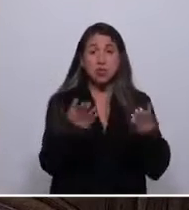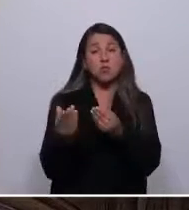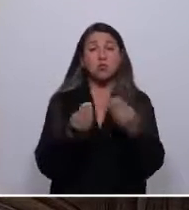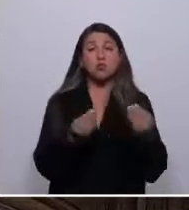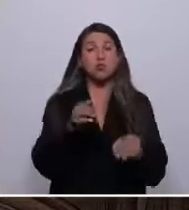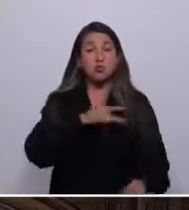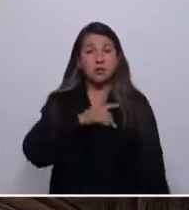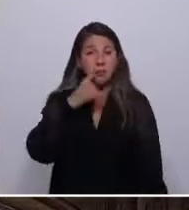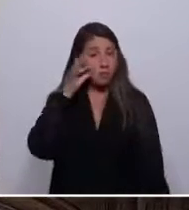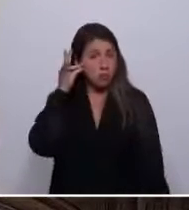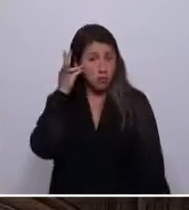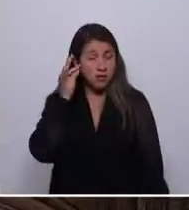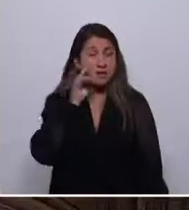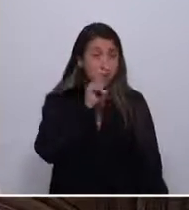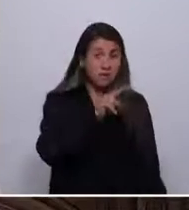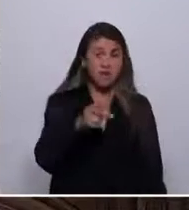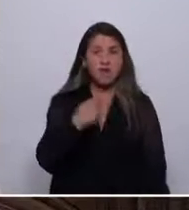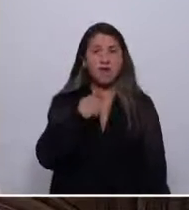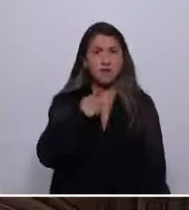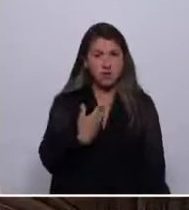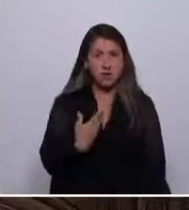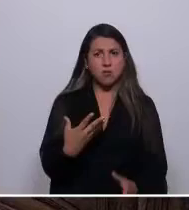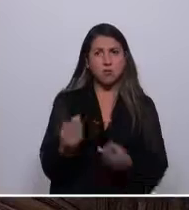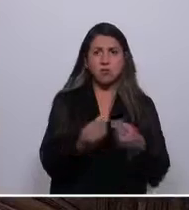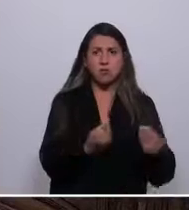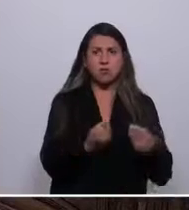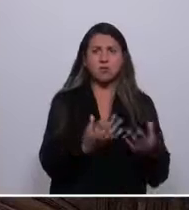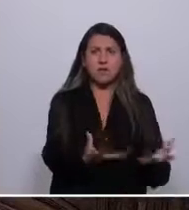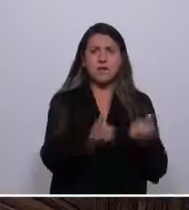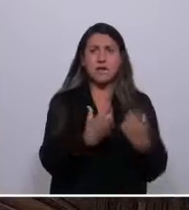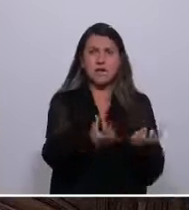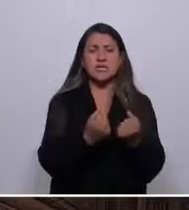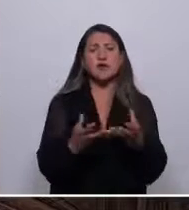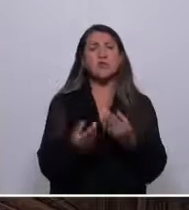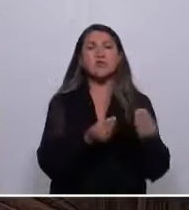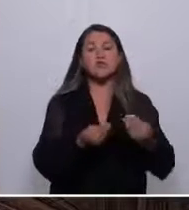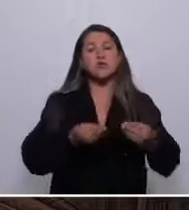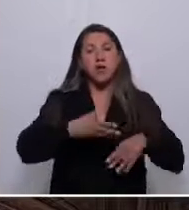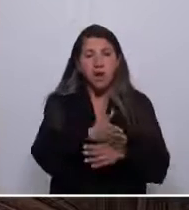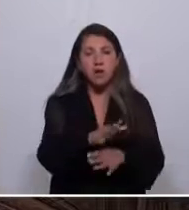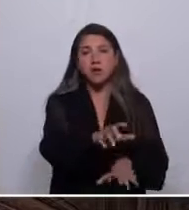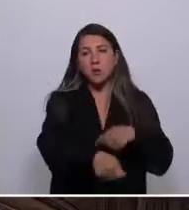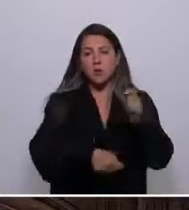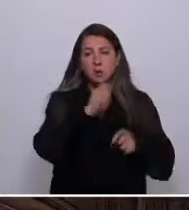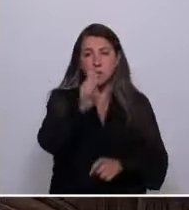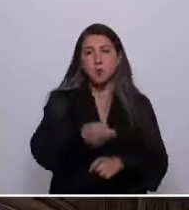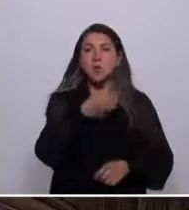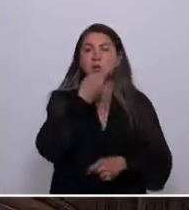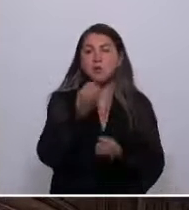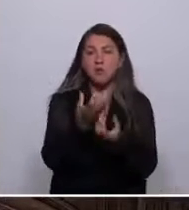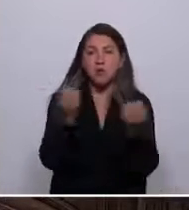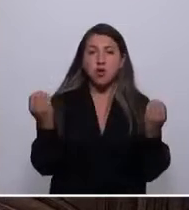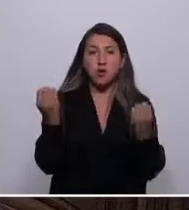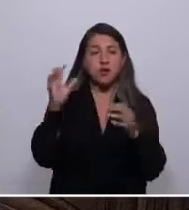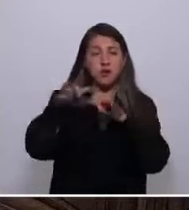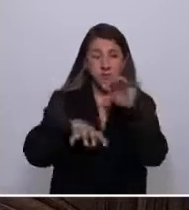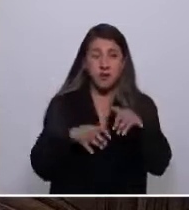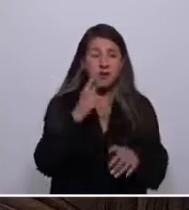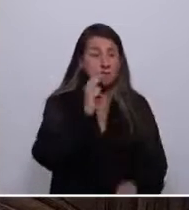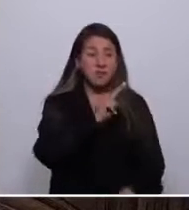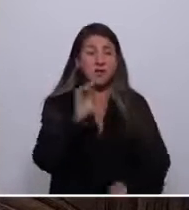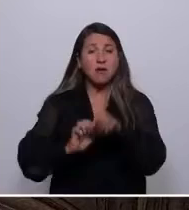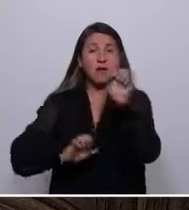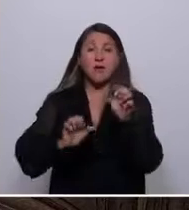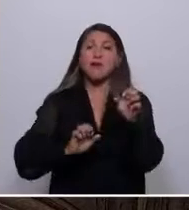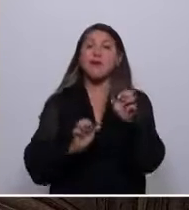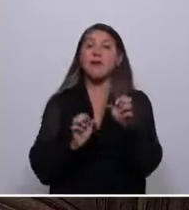y chilenas han visto afectada la explotación de nuestras aguas, la flor y la fauna. Dichas industrias que hemos visto, como han financiado